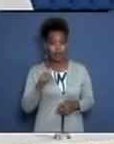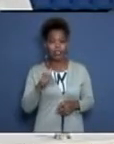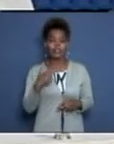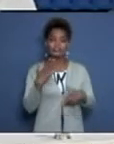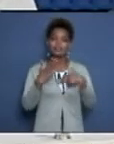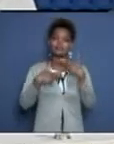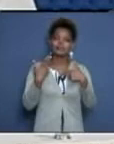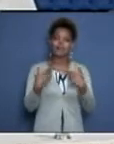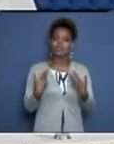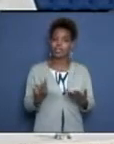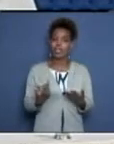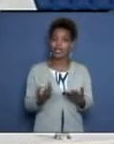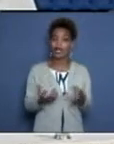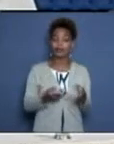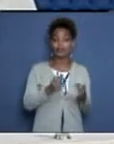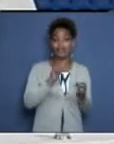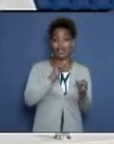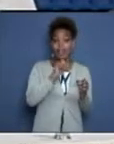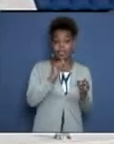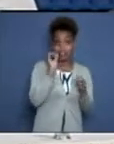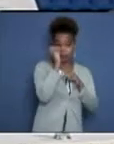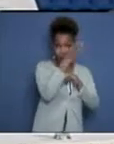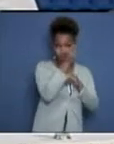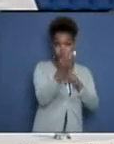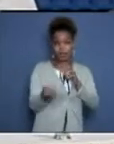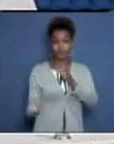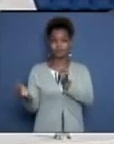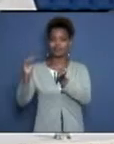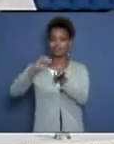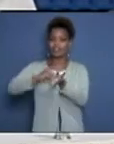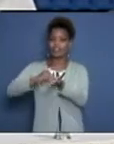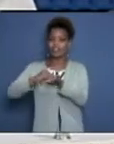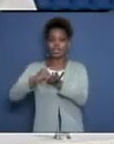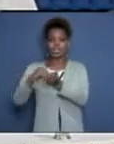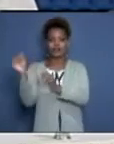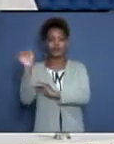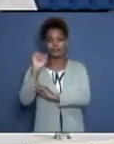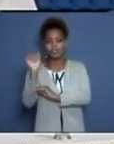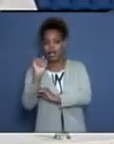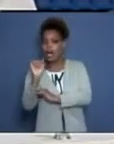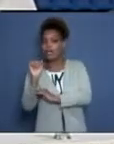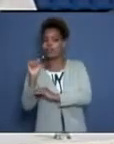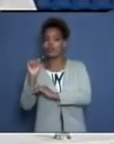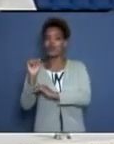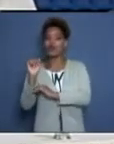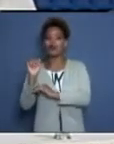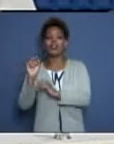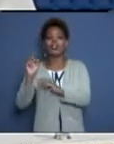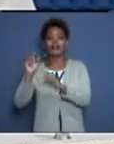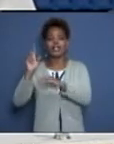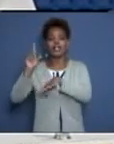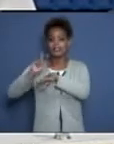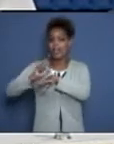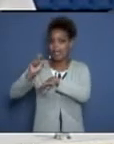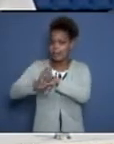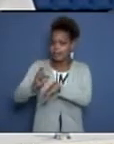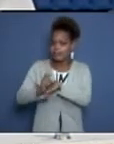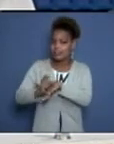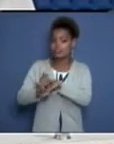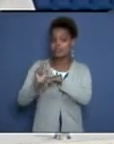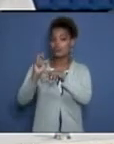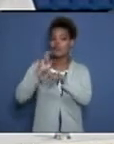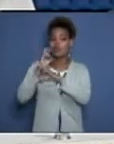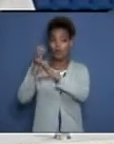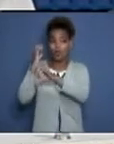y hemos logrado incrementar el transporte sanitario y poder racionalizar las ambulancias que tenemos para el paciente de alto